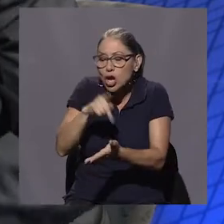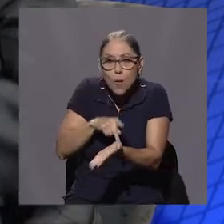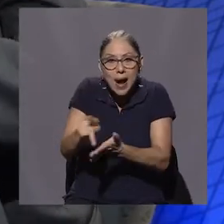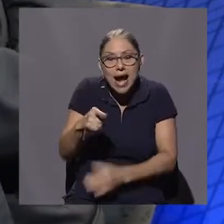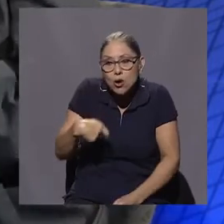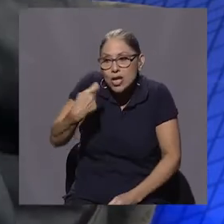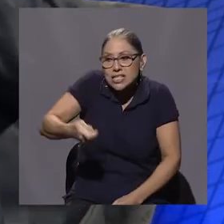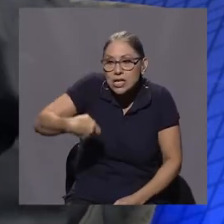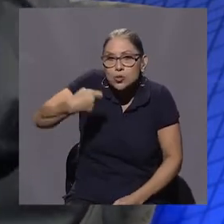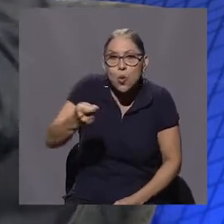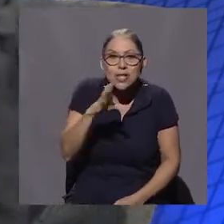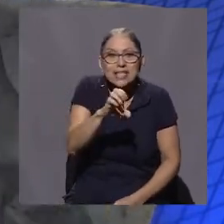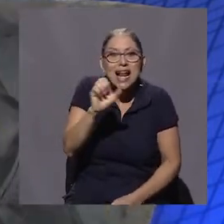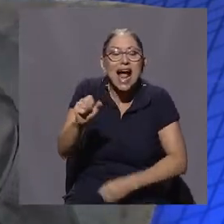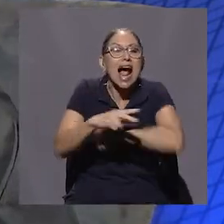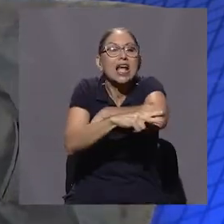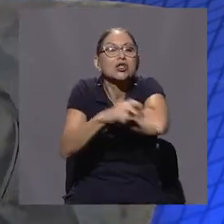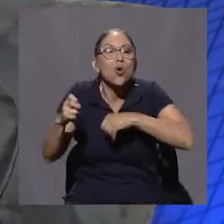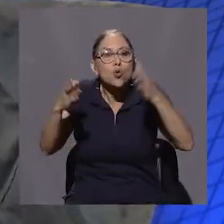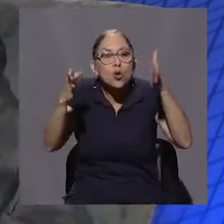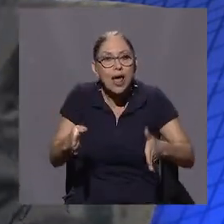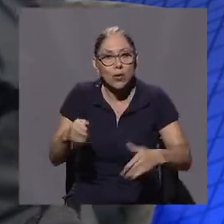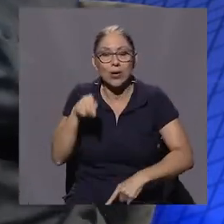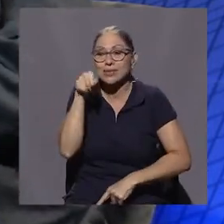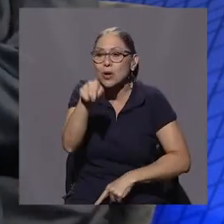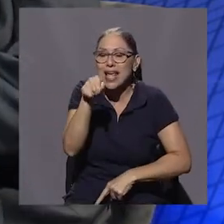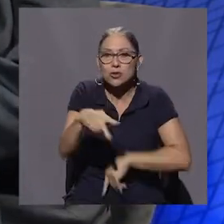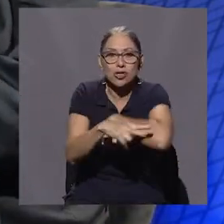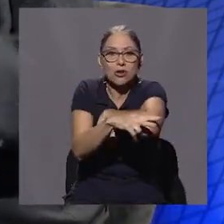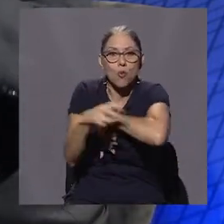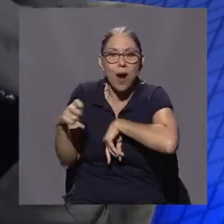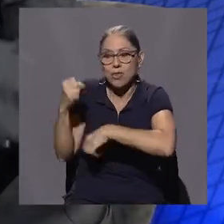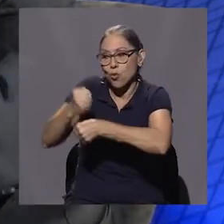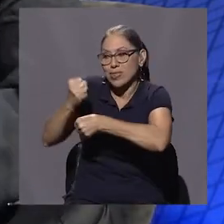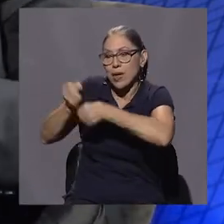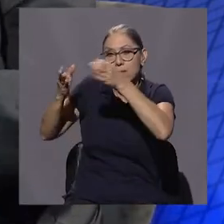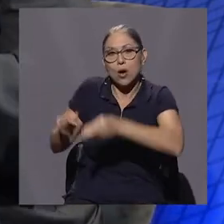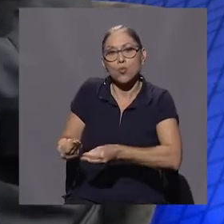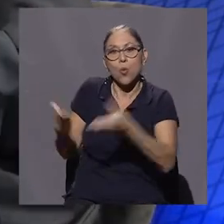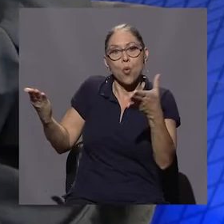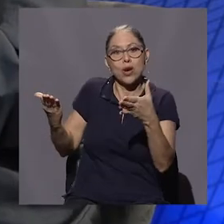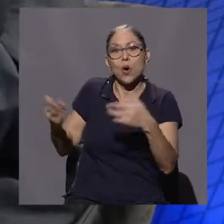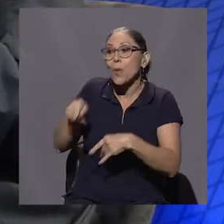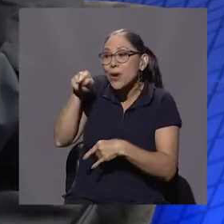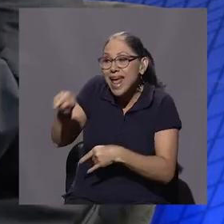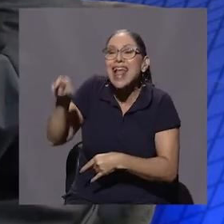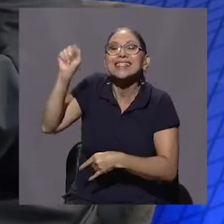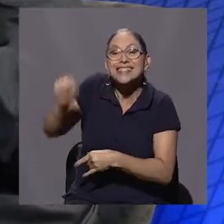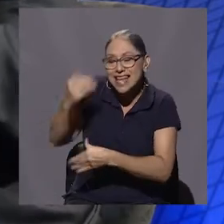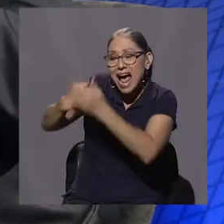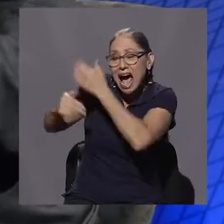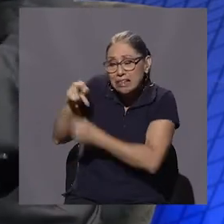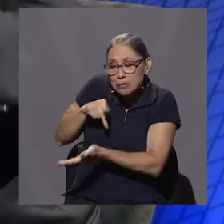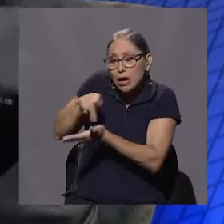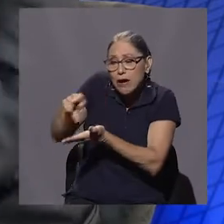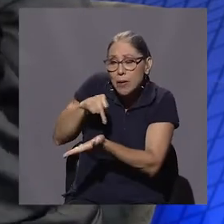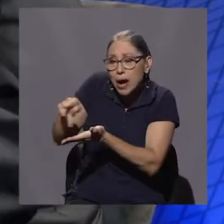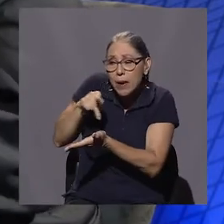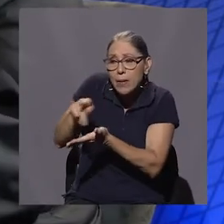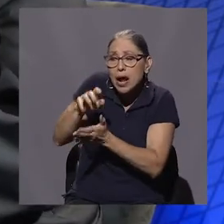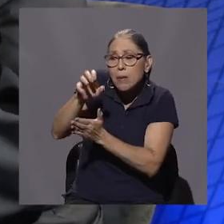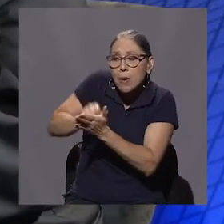ladrones porque le están robando a ese funcionario público el dinero que sí le rebajaron de su planilla